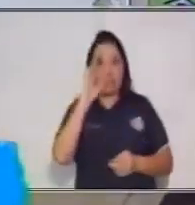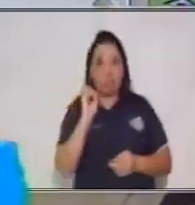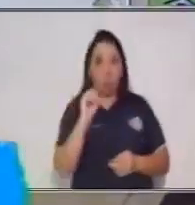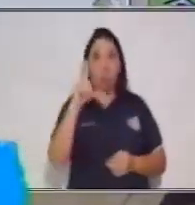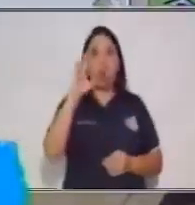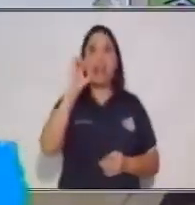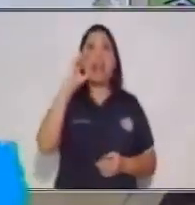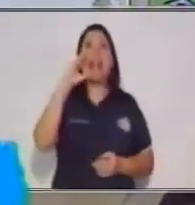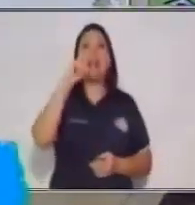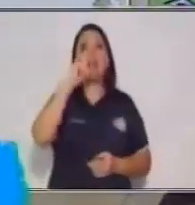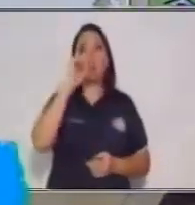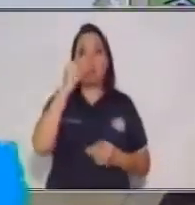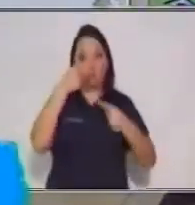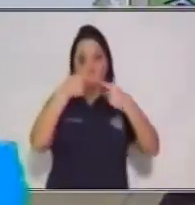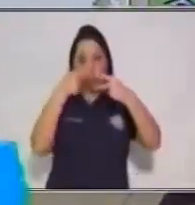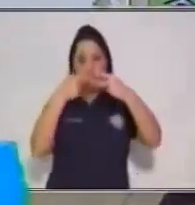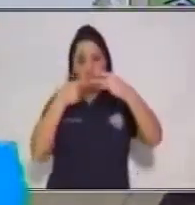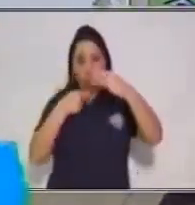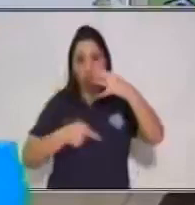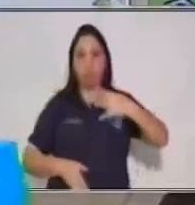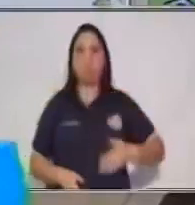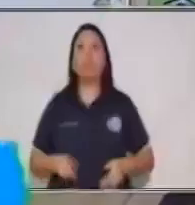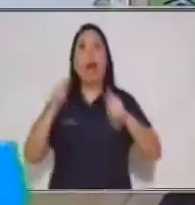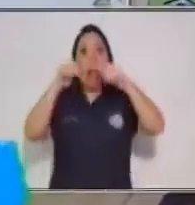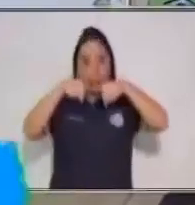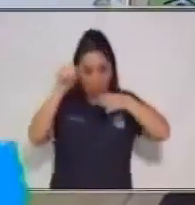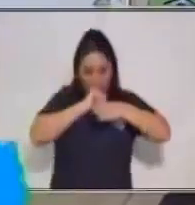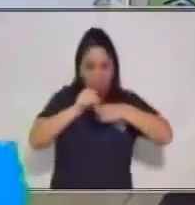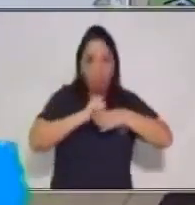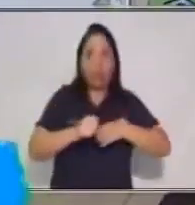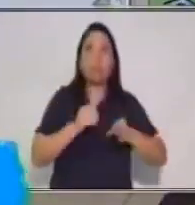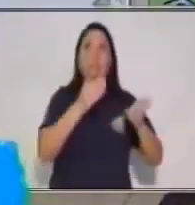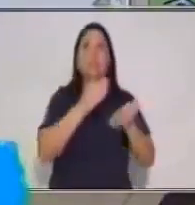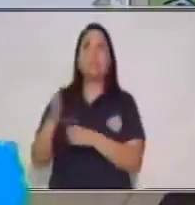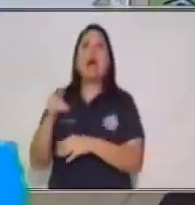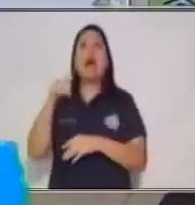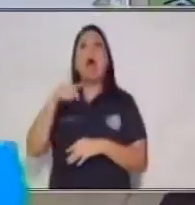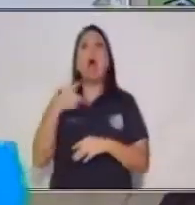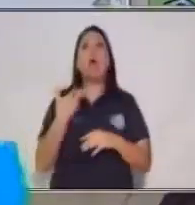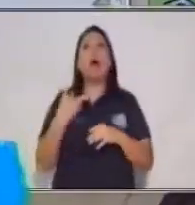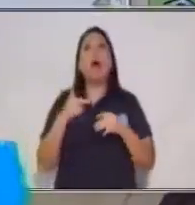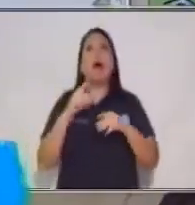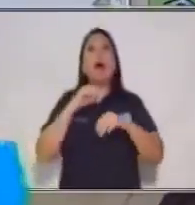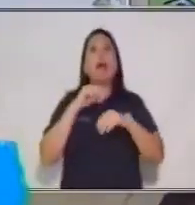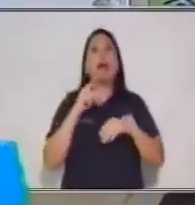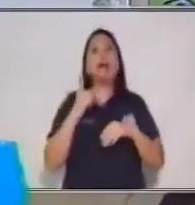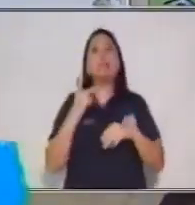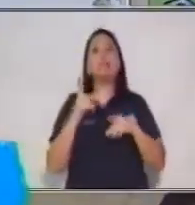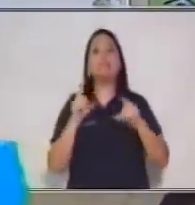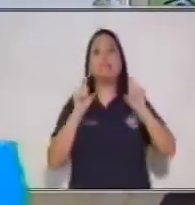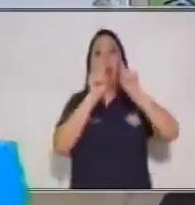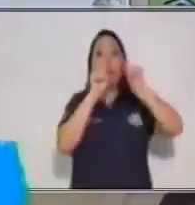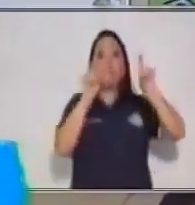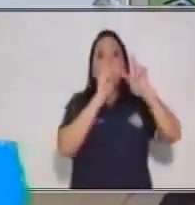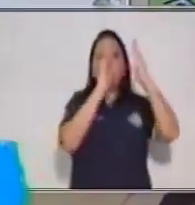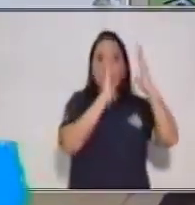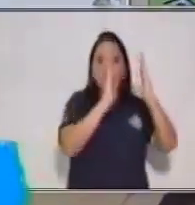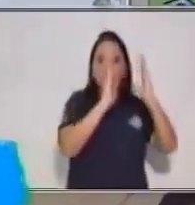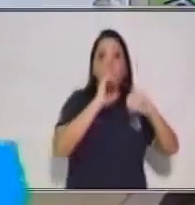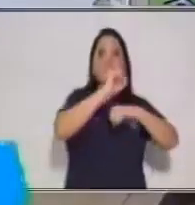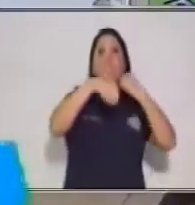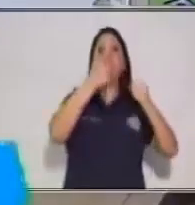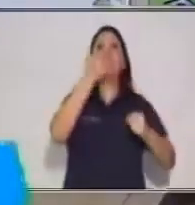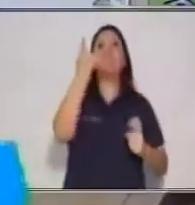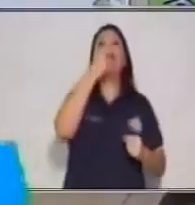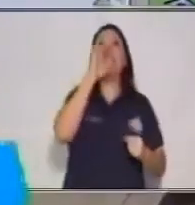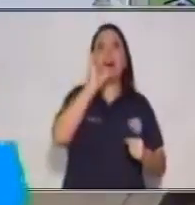ya lo ponemos en práctica. Entonces, ahora entramos a la fase de la redacción. La redacción tiene pasos o fases para